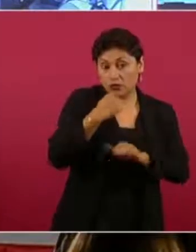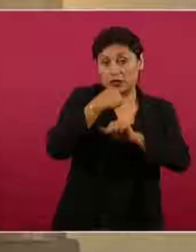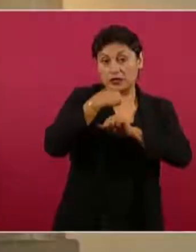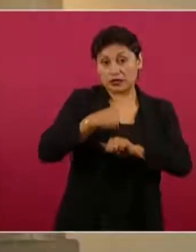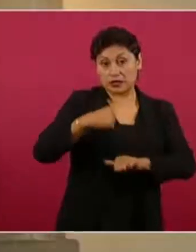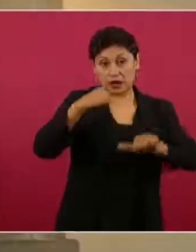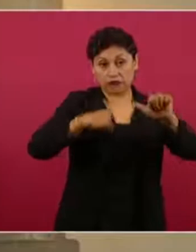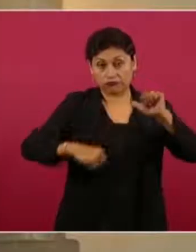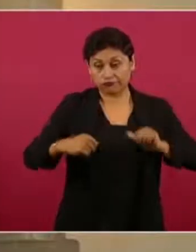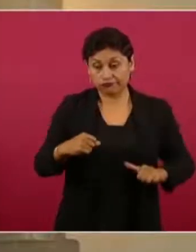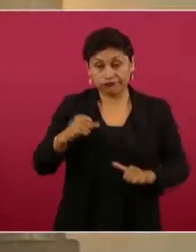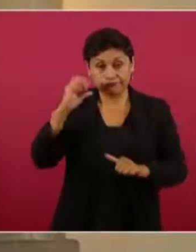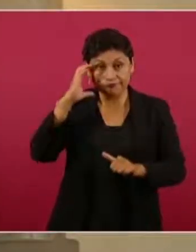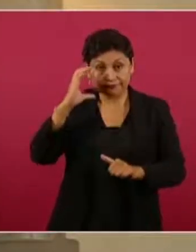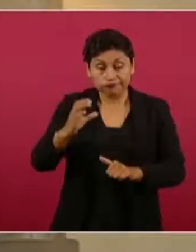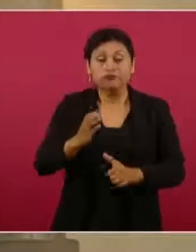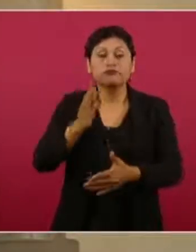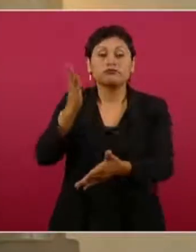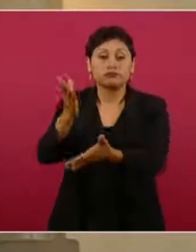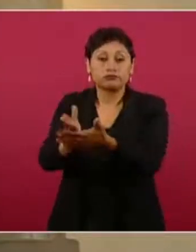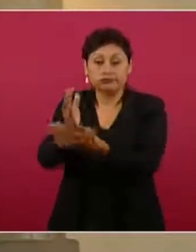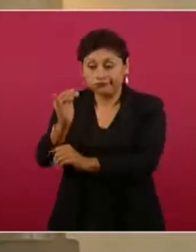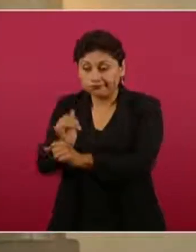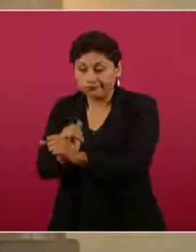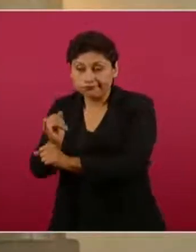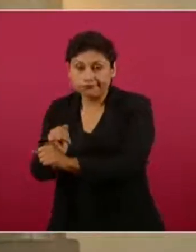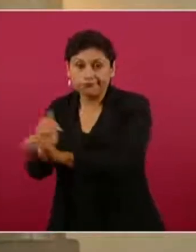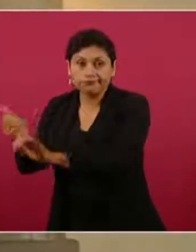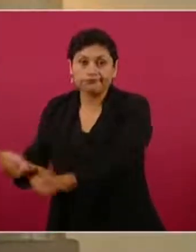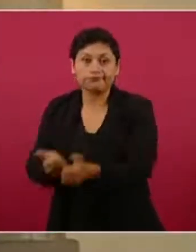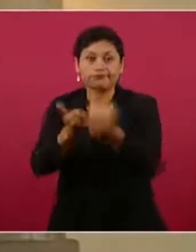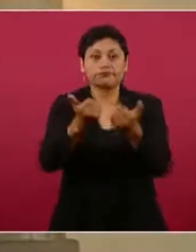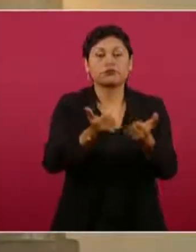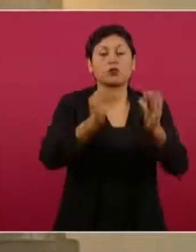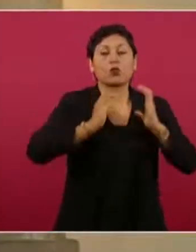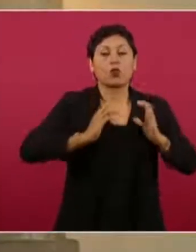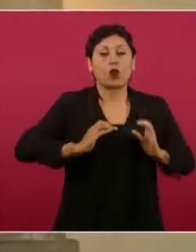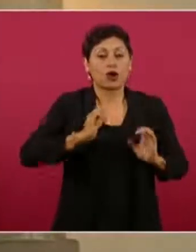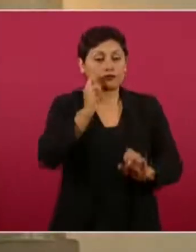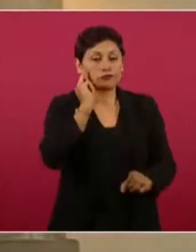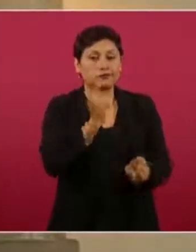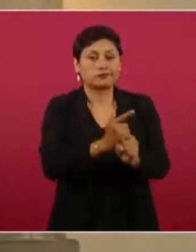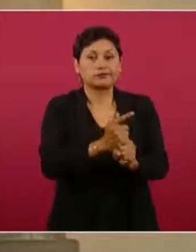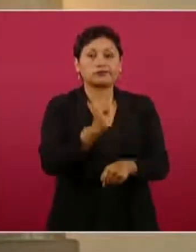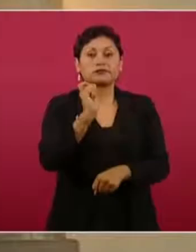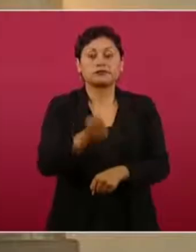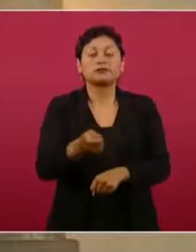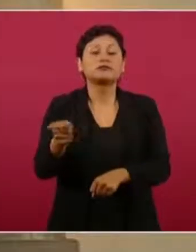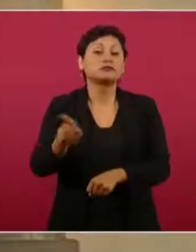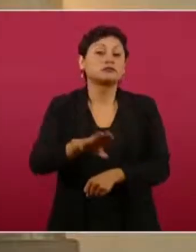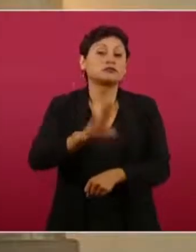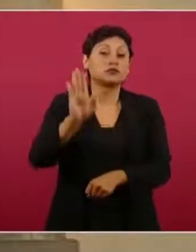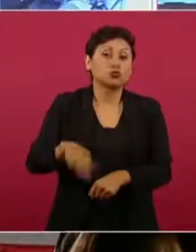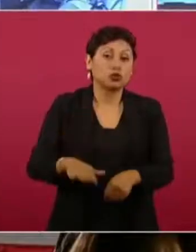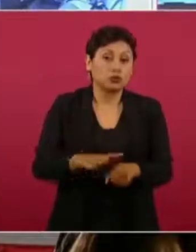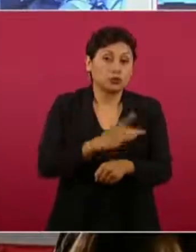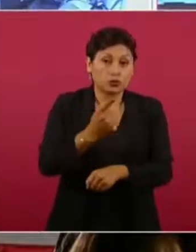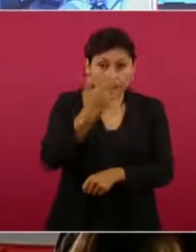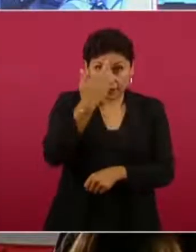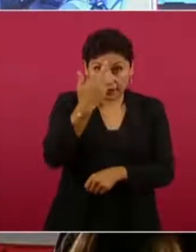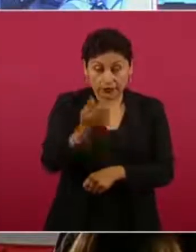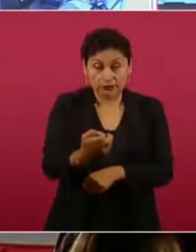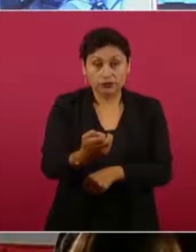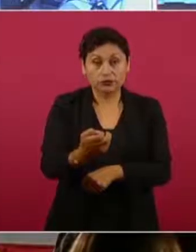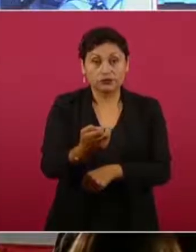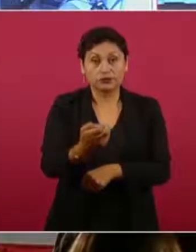servicio médico forense. La necropsia determinó que la causa del fallecimiento, de